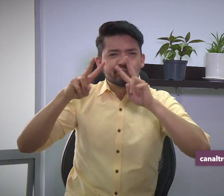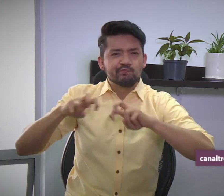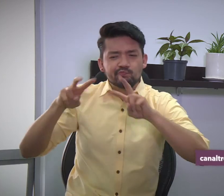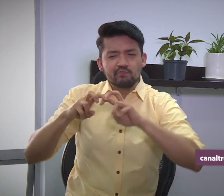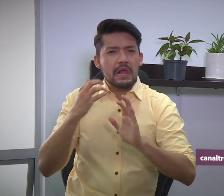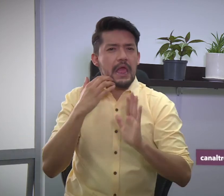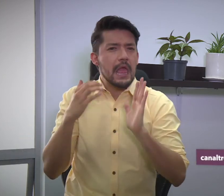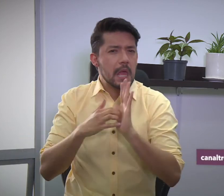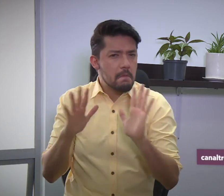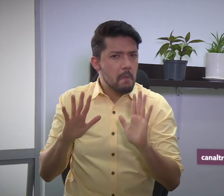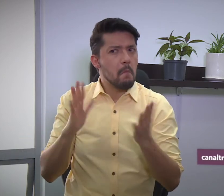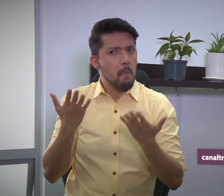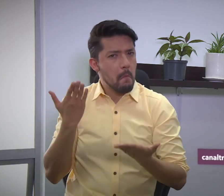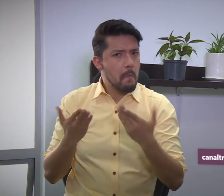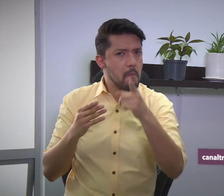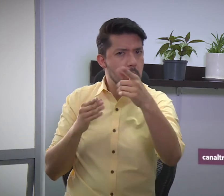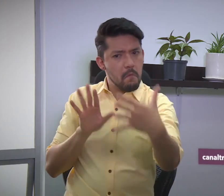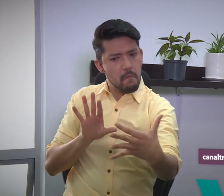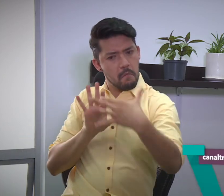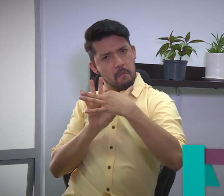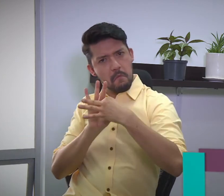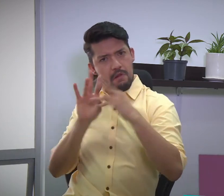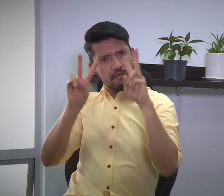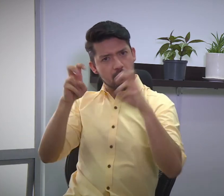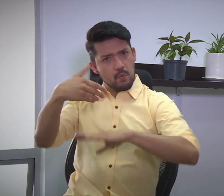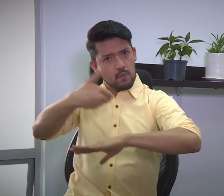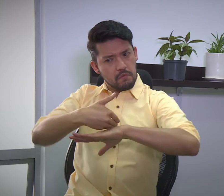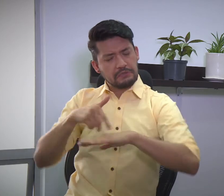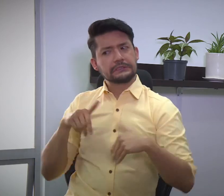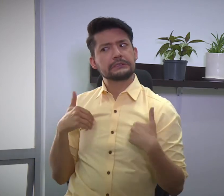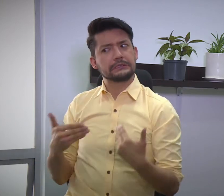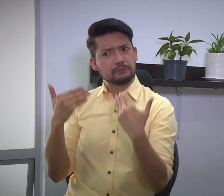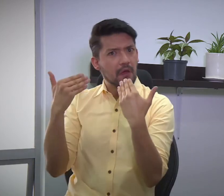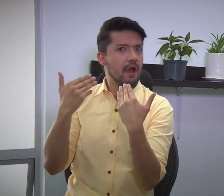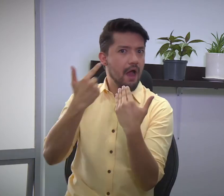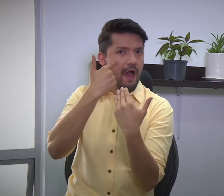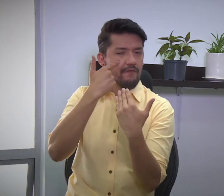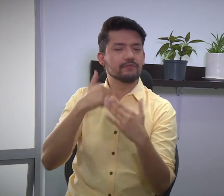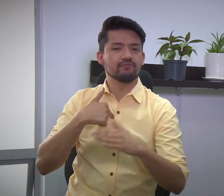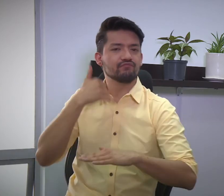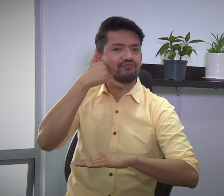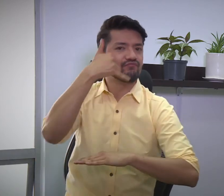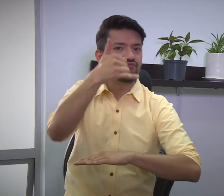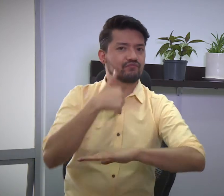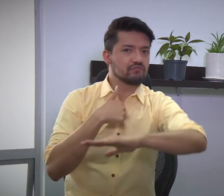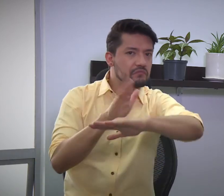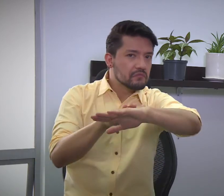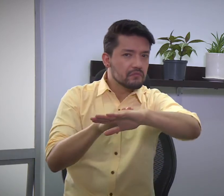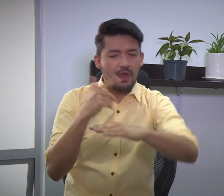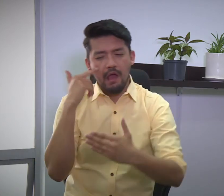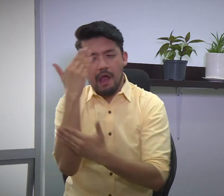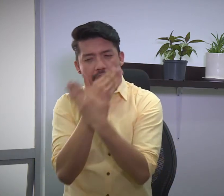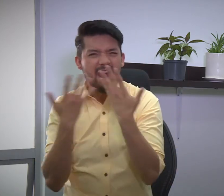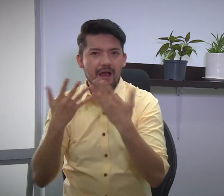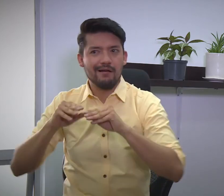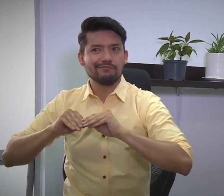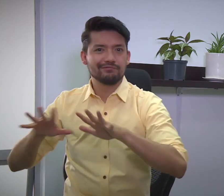propuesta y de verle posibilidades de difusión dentro de nuestros espacios, nos pondremos en contacto contigo.